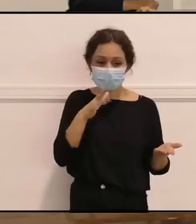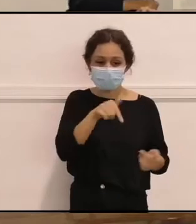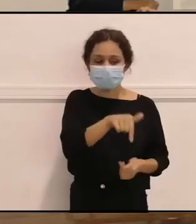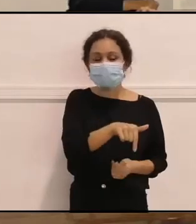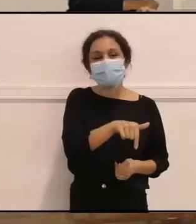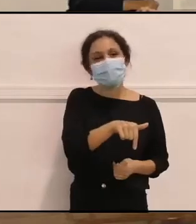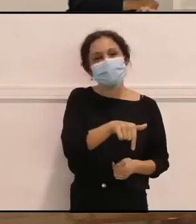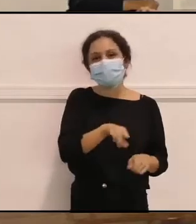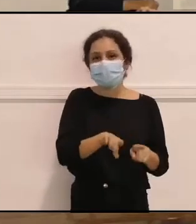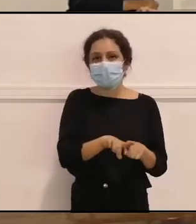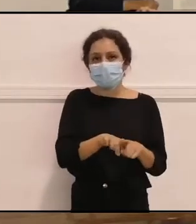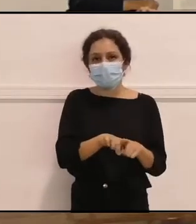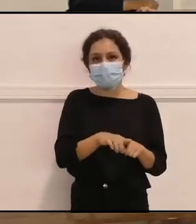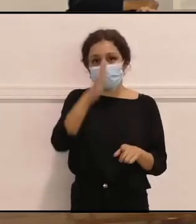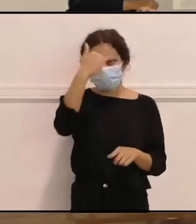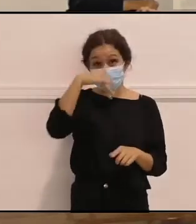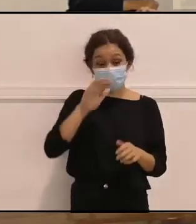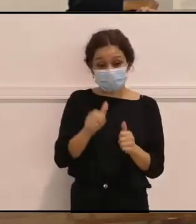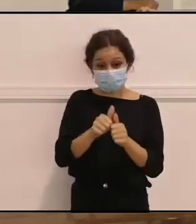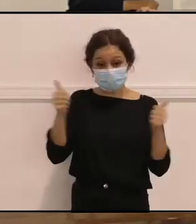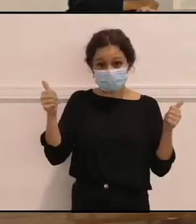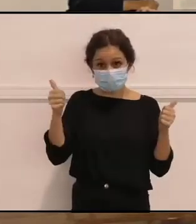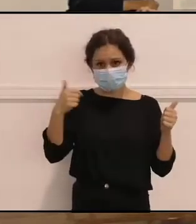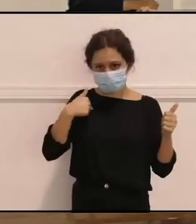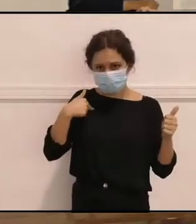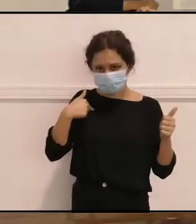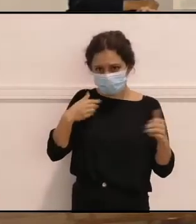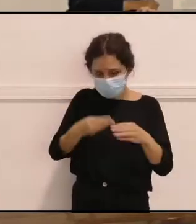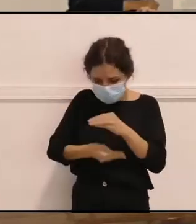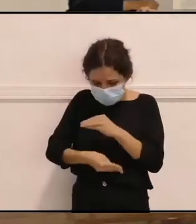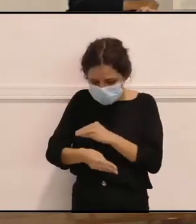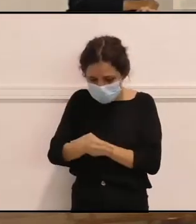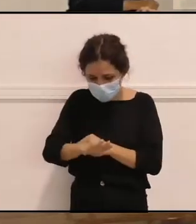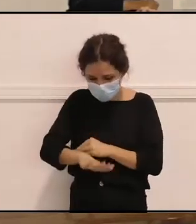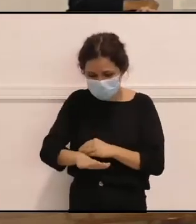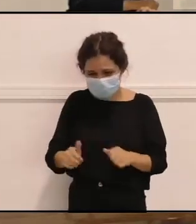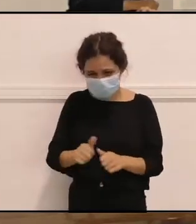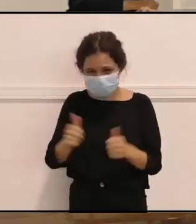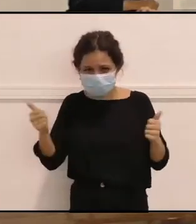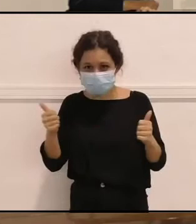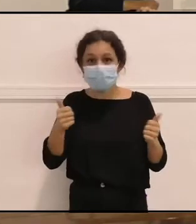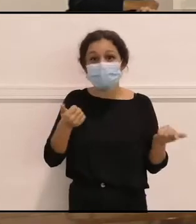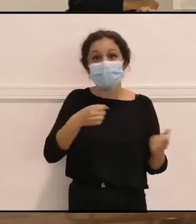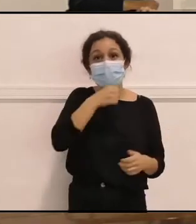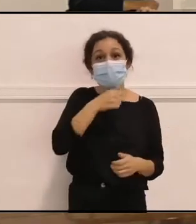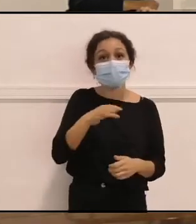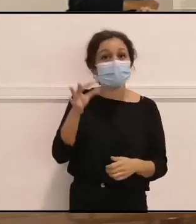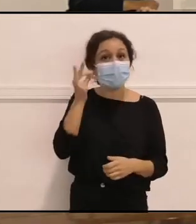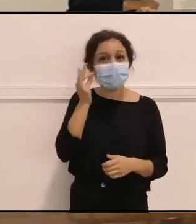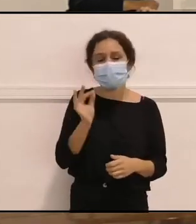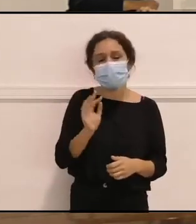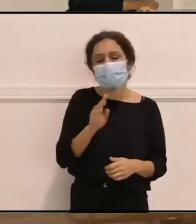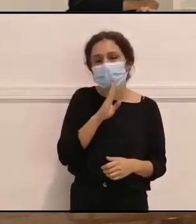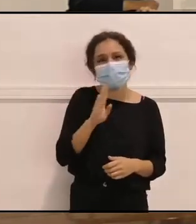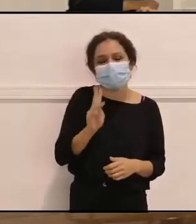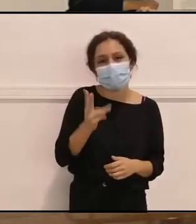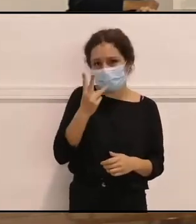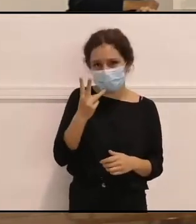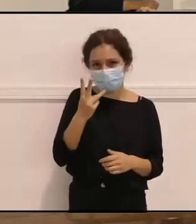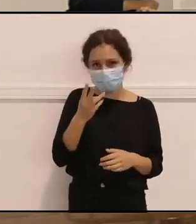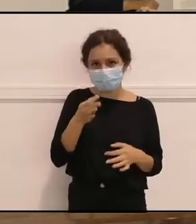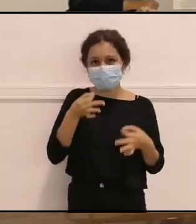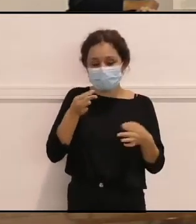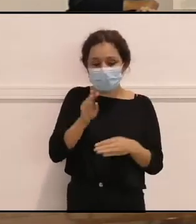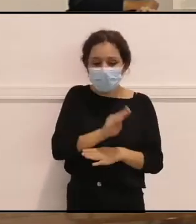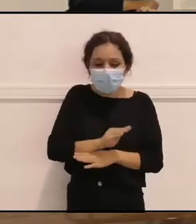porque como mis padres se separaron desde que yo era chiquitita, mi abuela era como mi segunda madre. Entonces, siempre me he